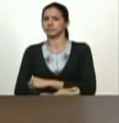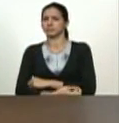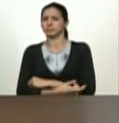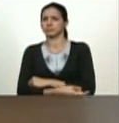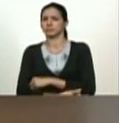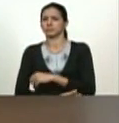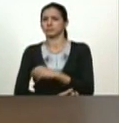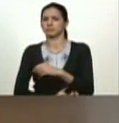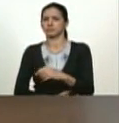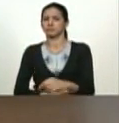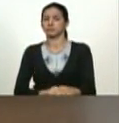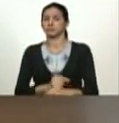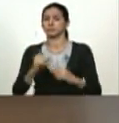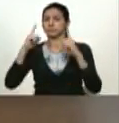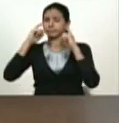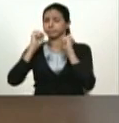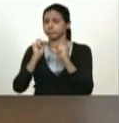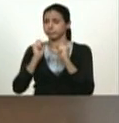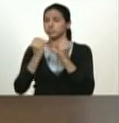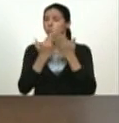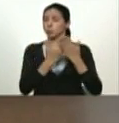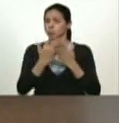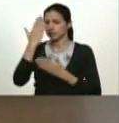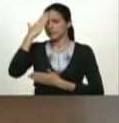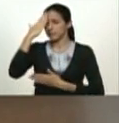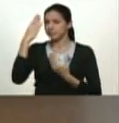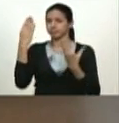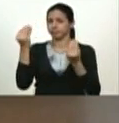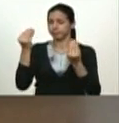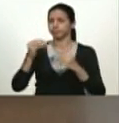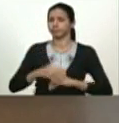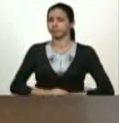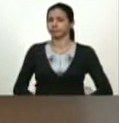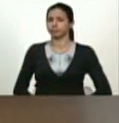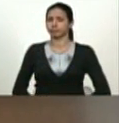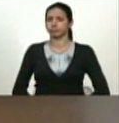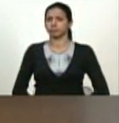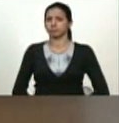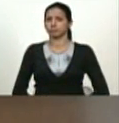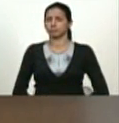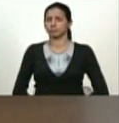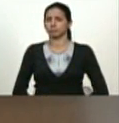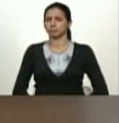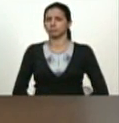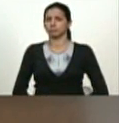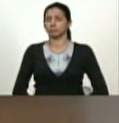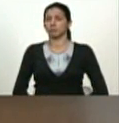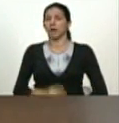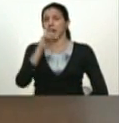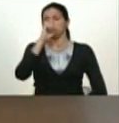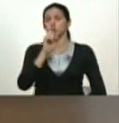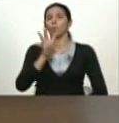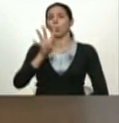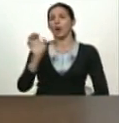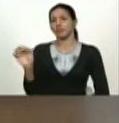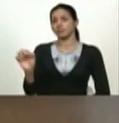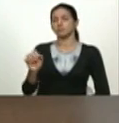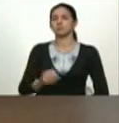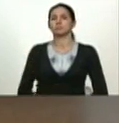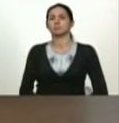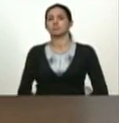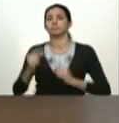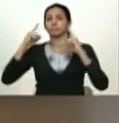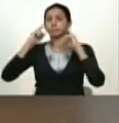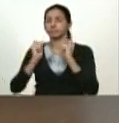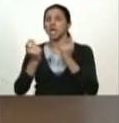hombre estudioso conocedor de 40 años economista de la UCB